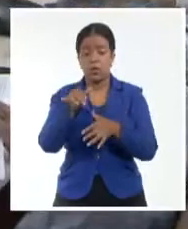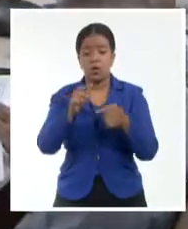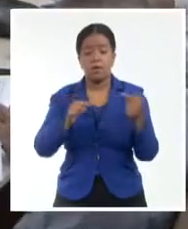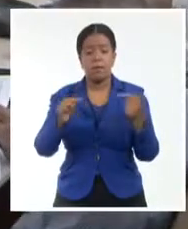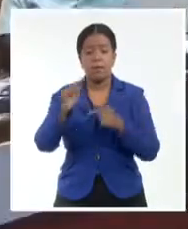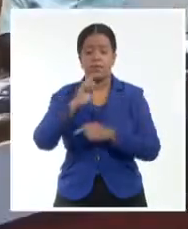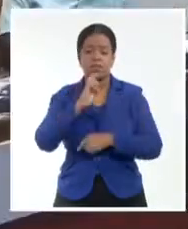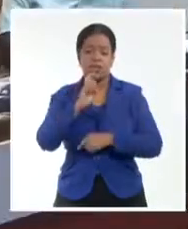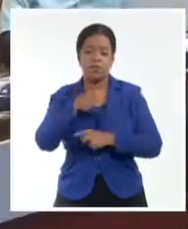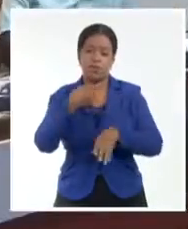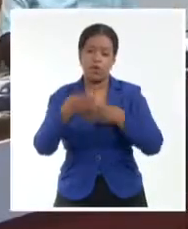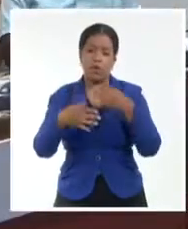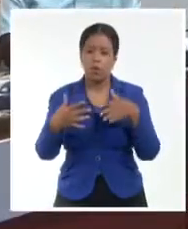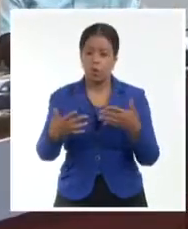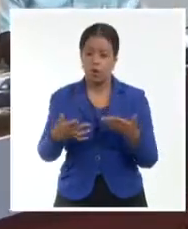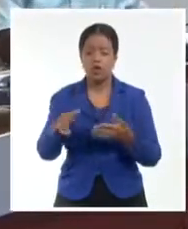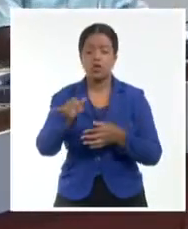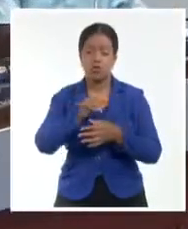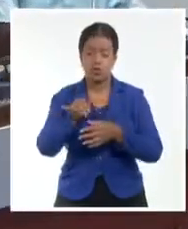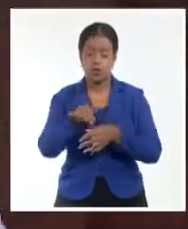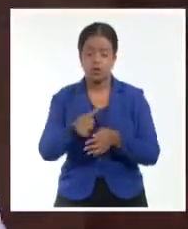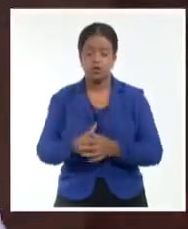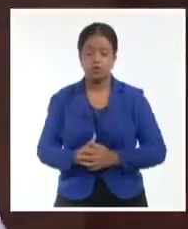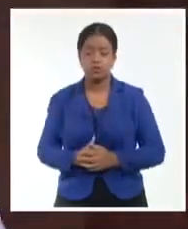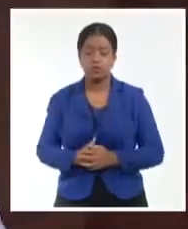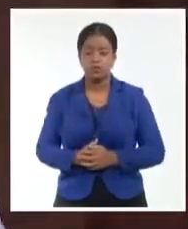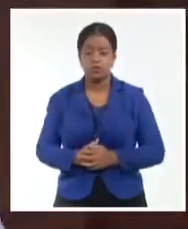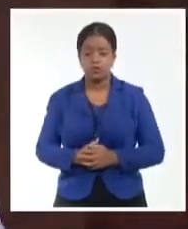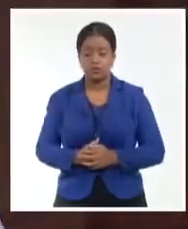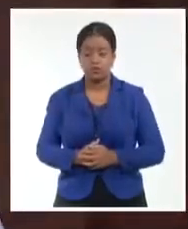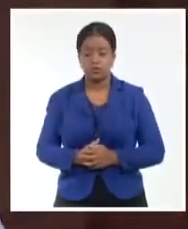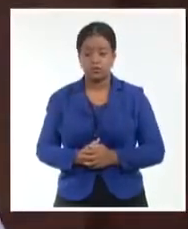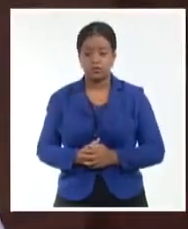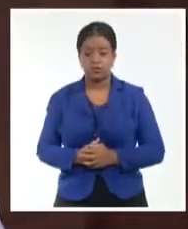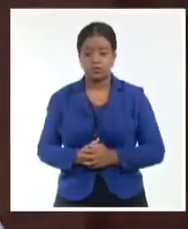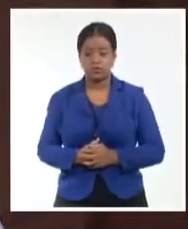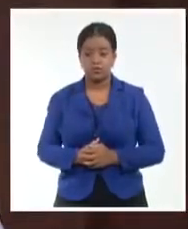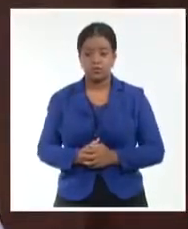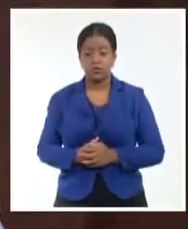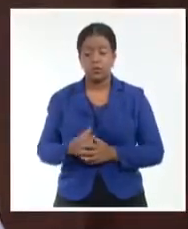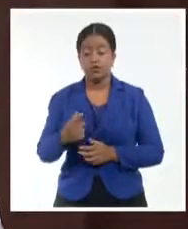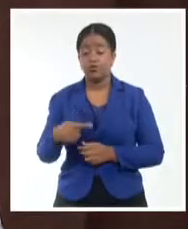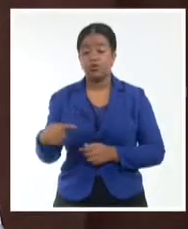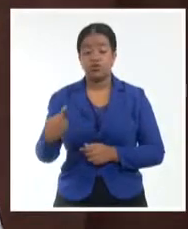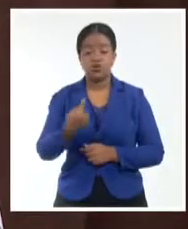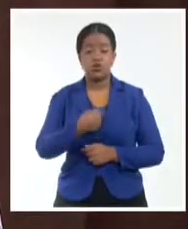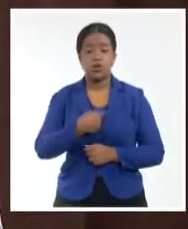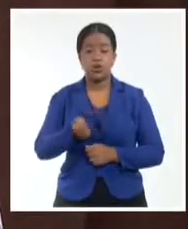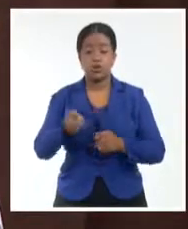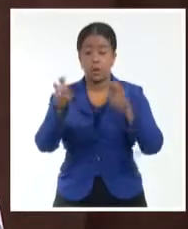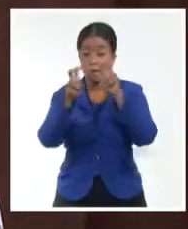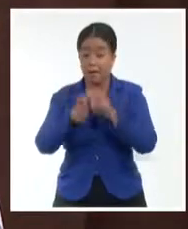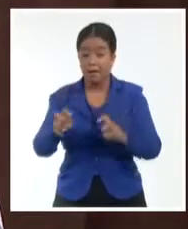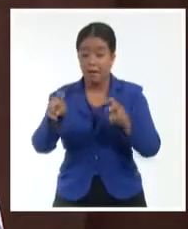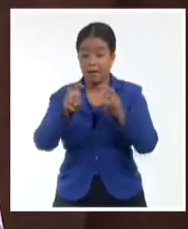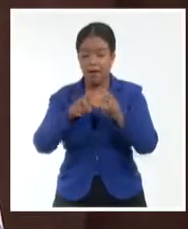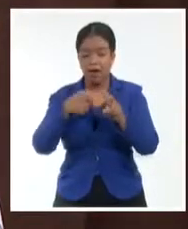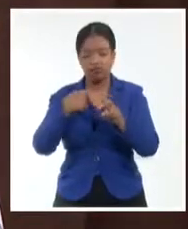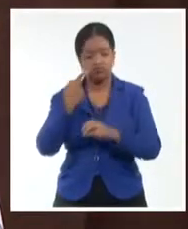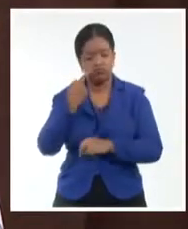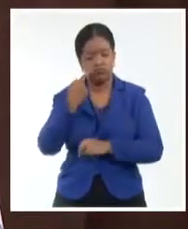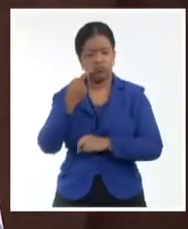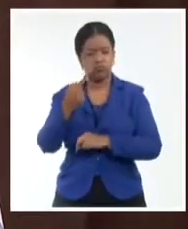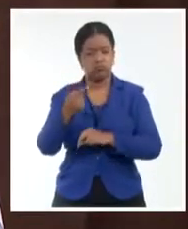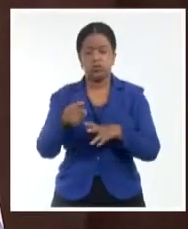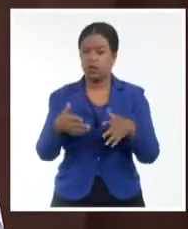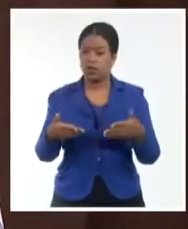dificultades y obstáculos que lastran su trabajo. Nosotros observamos en el muestreo que hicimos que tanto las